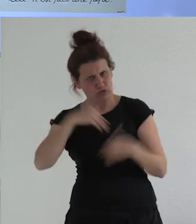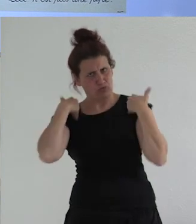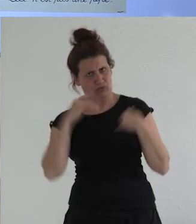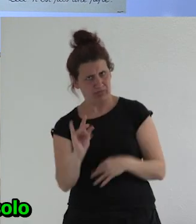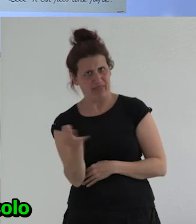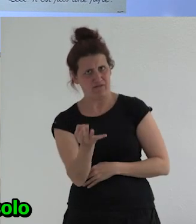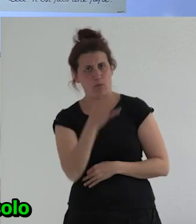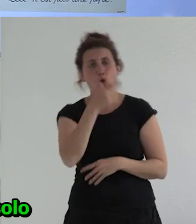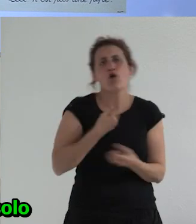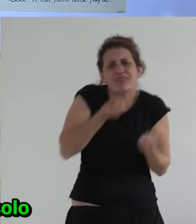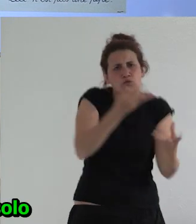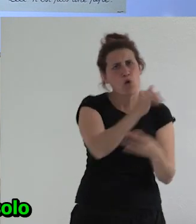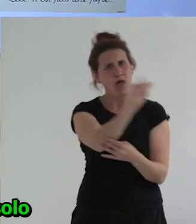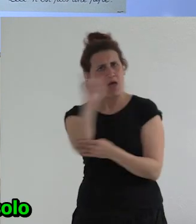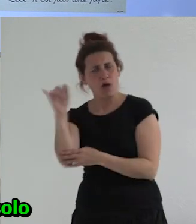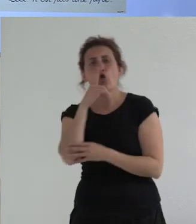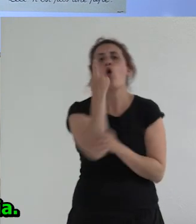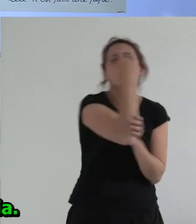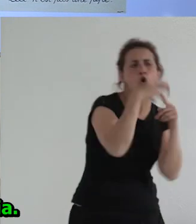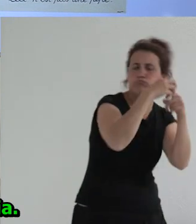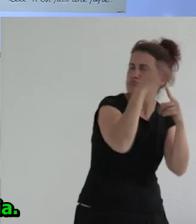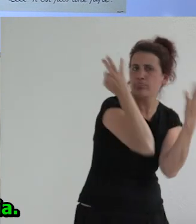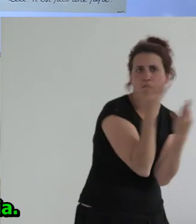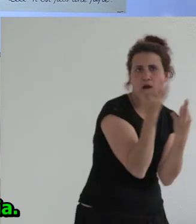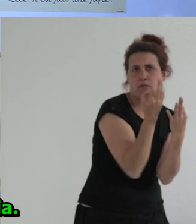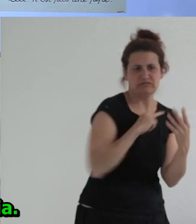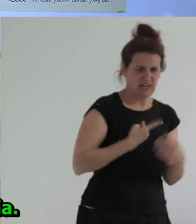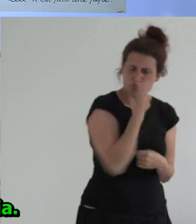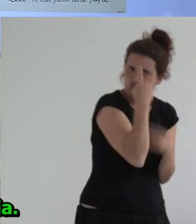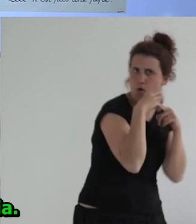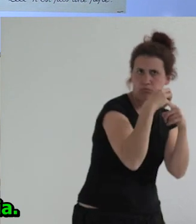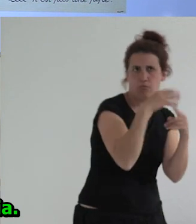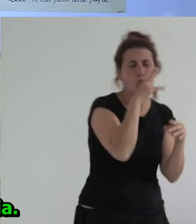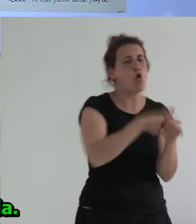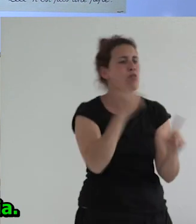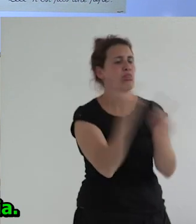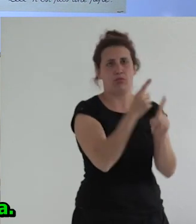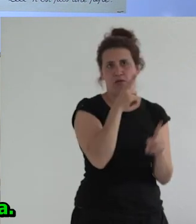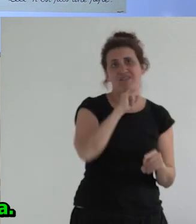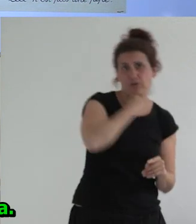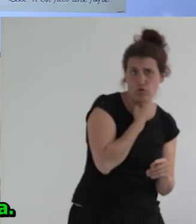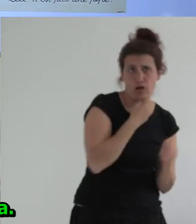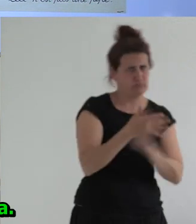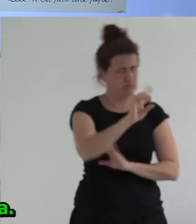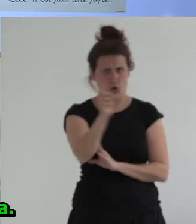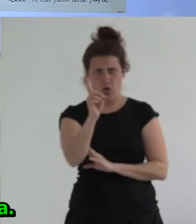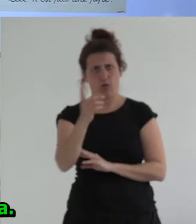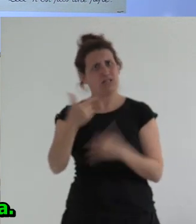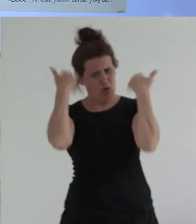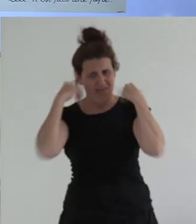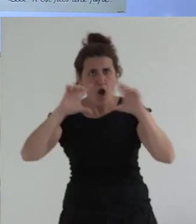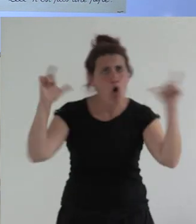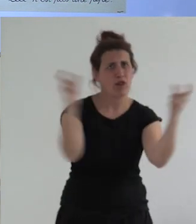discursos no permitir que haya una hegemonía de uno solo que no se pueda cuestionar a riesgo de ser acusado de transfobia eso también es nuestra responsabilidad colectiva